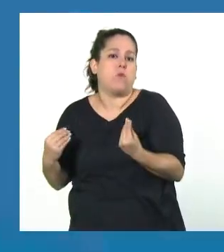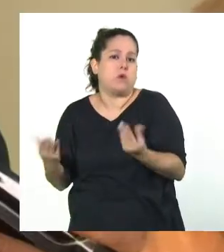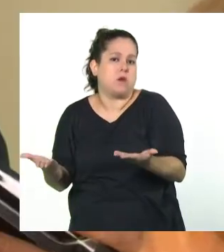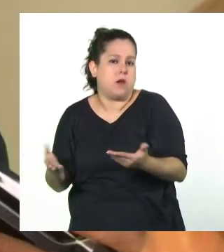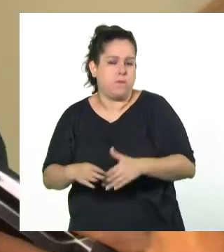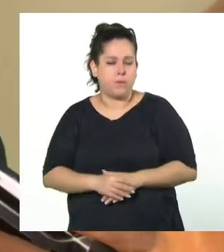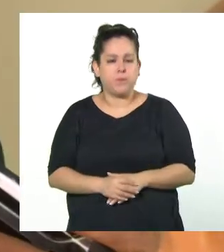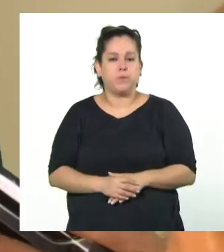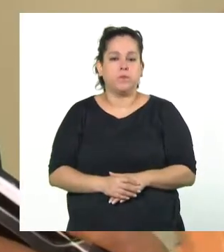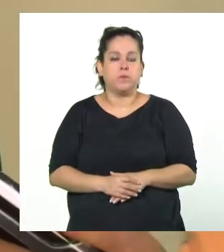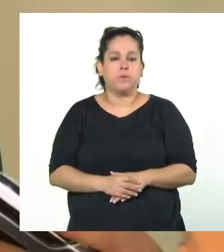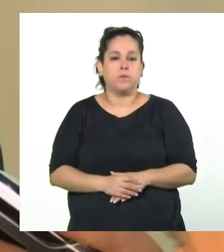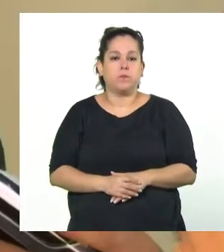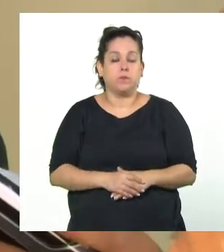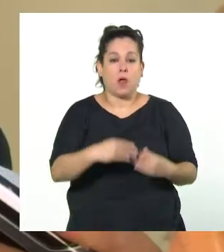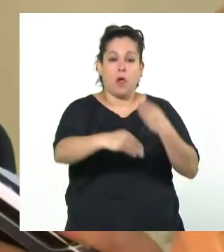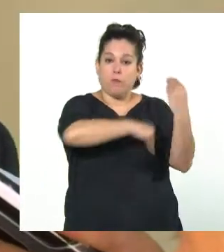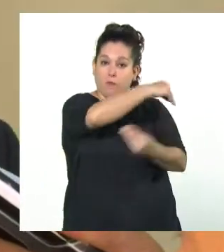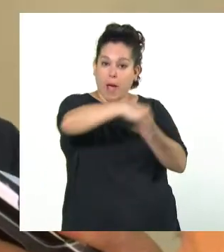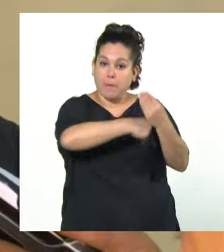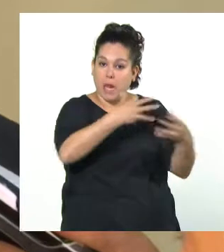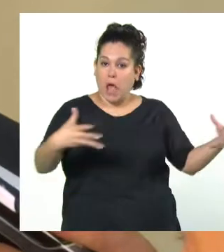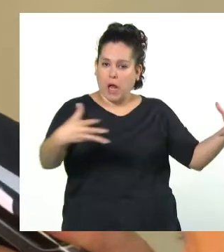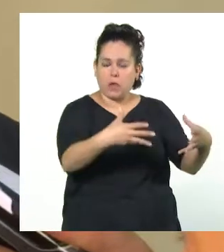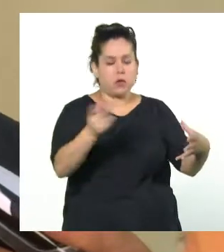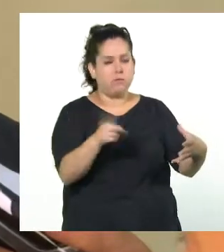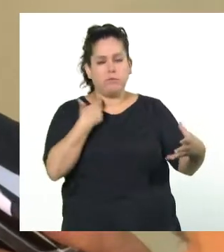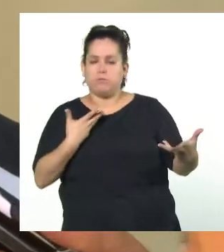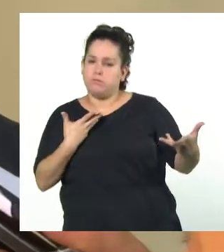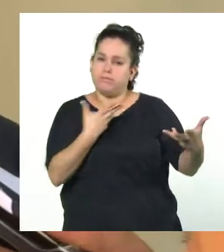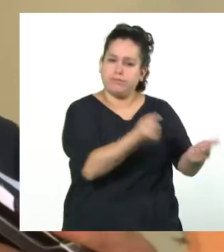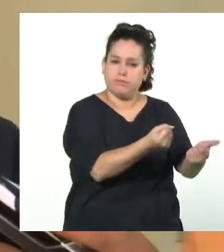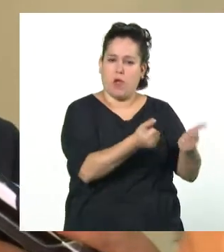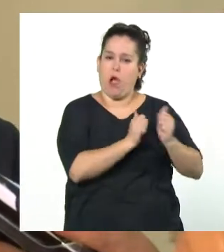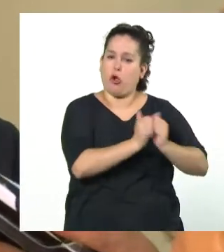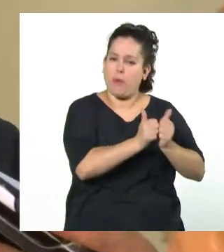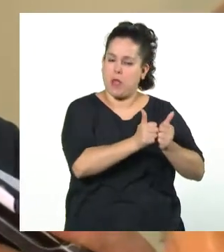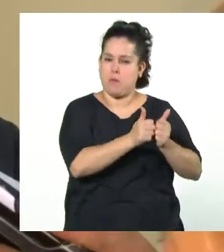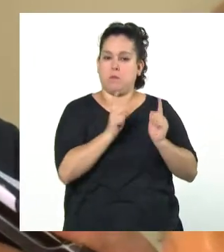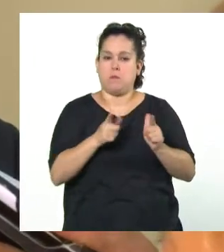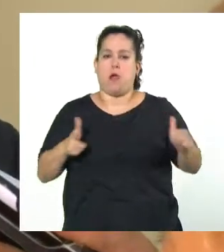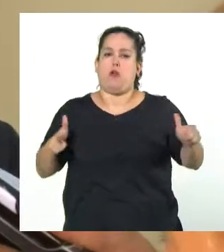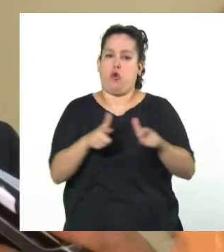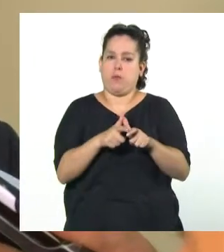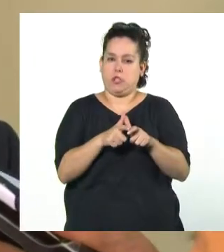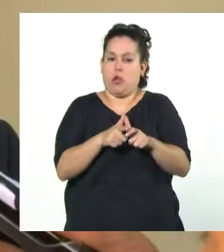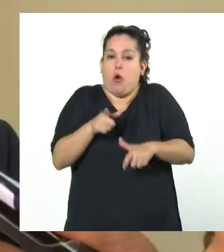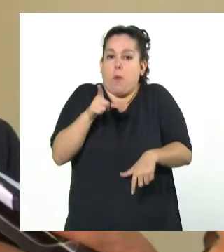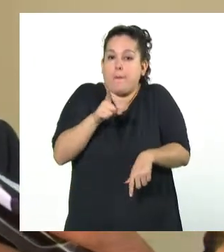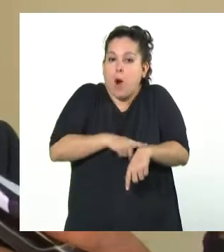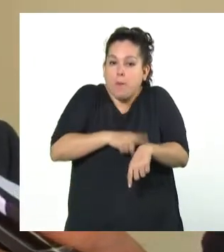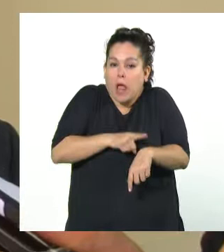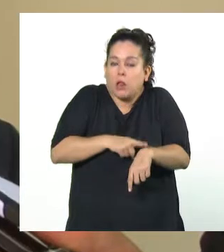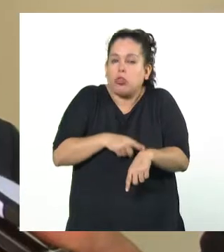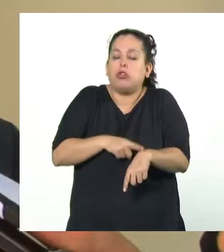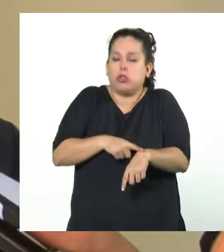A los familiares, nuestro acompañamiento, el mismo acompañamiento que hemos tenido desde la comisión bicameral desde el momento en